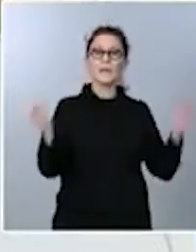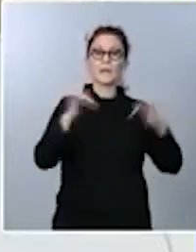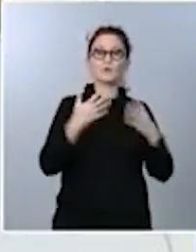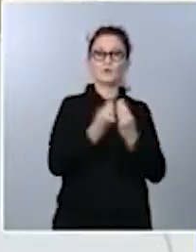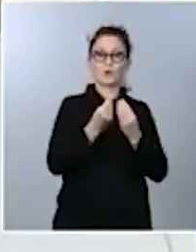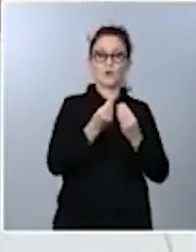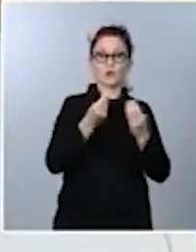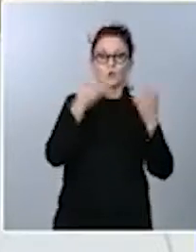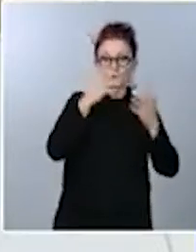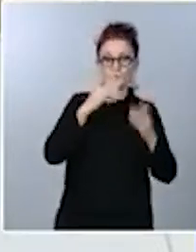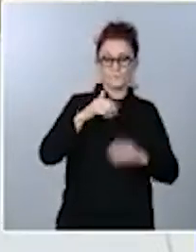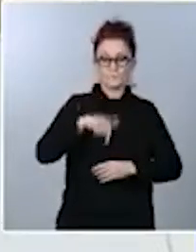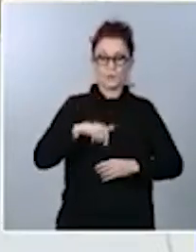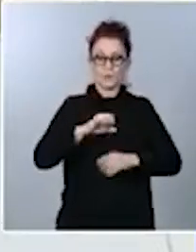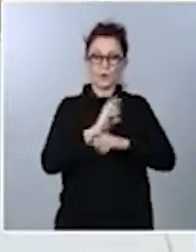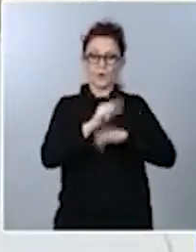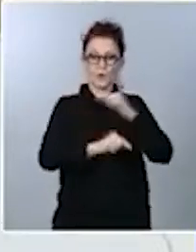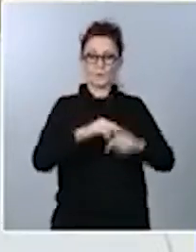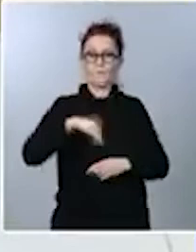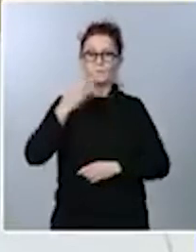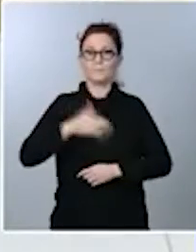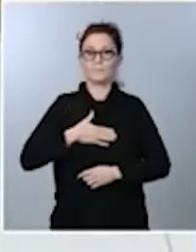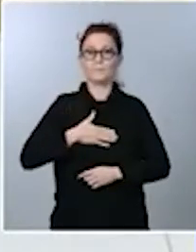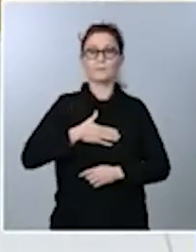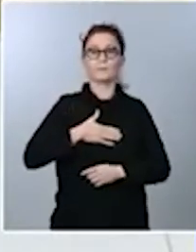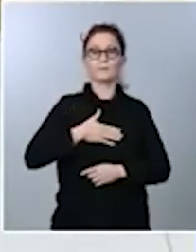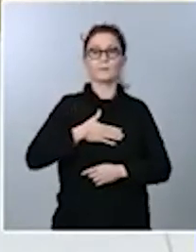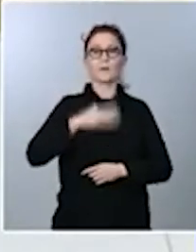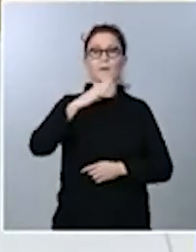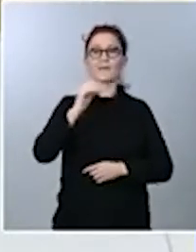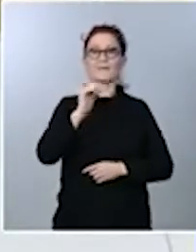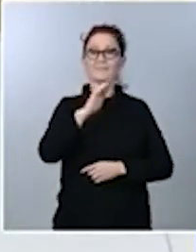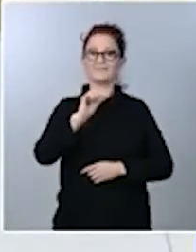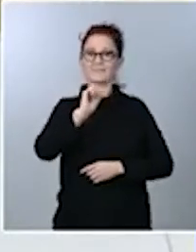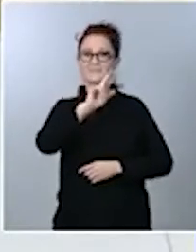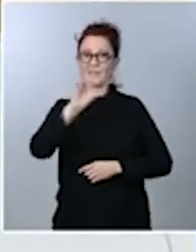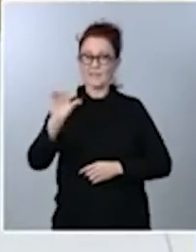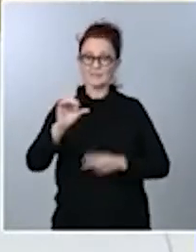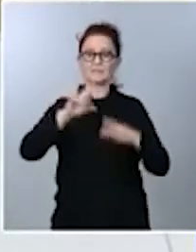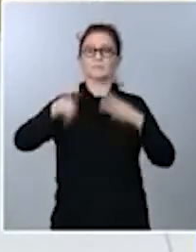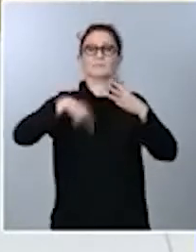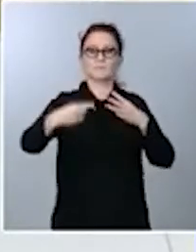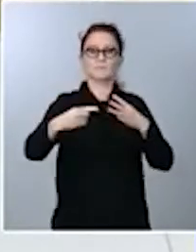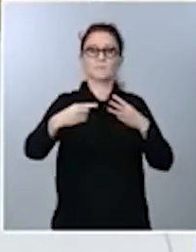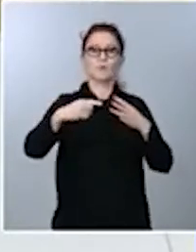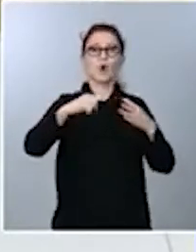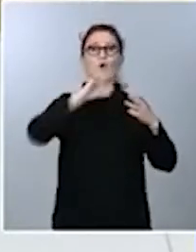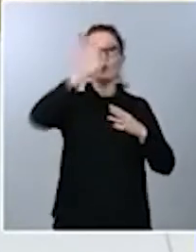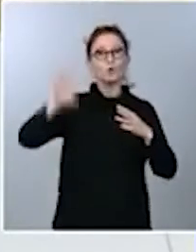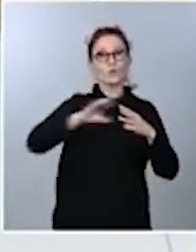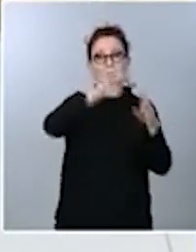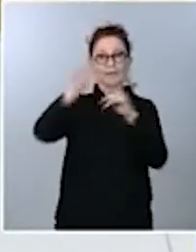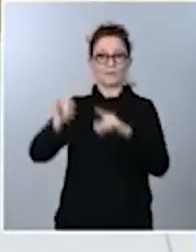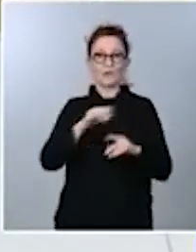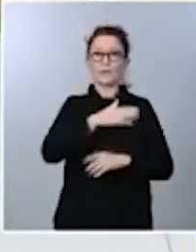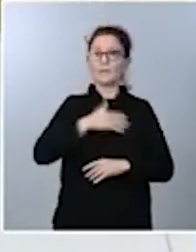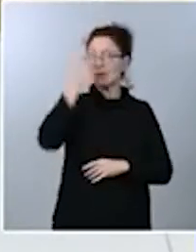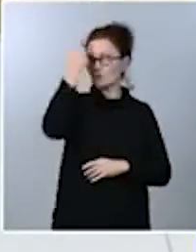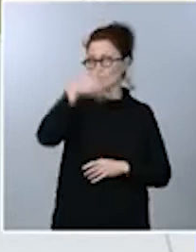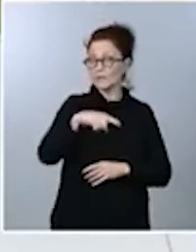mañana con el ministro Castel y el jueves la interterritoria. ¿Puedo saber si en alguna de estas reuniones espera contar ya